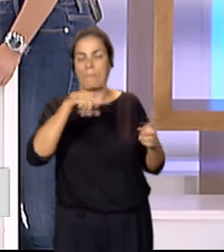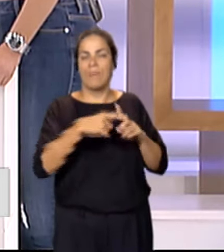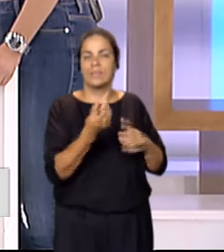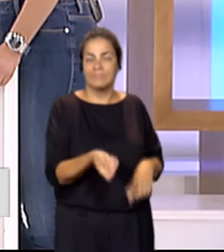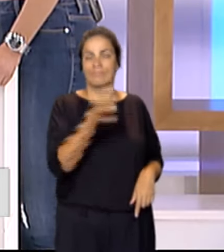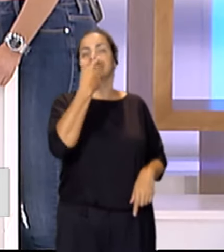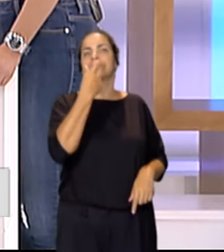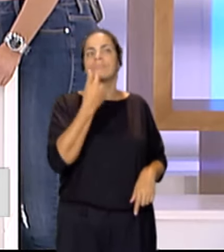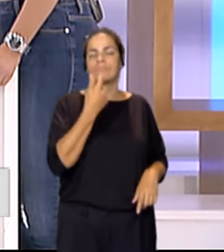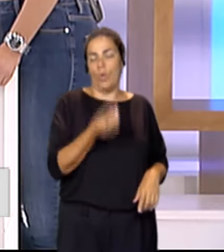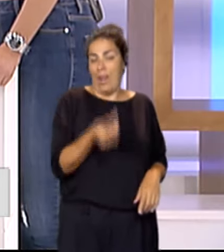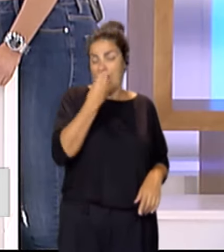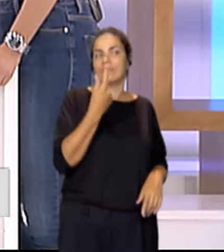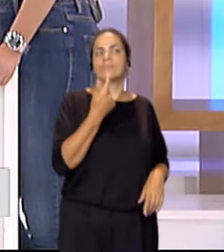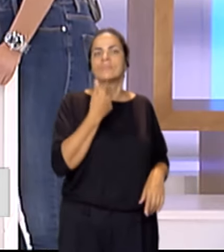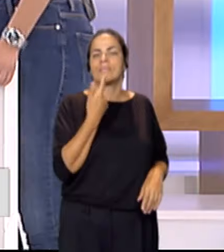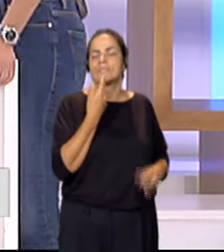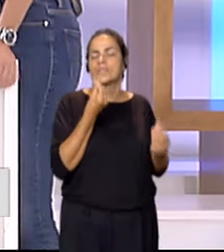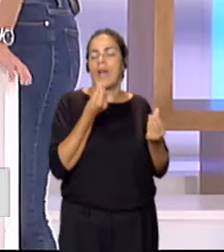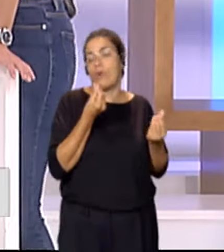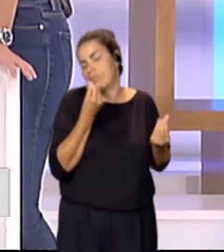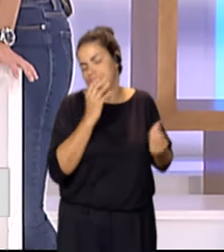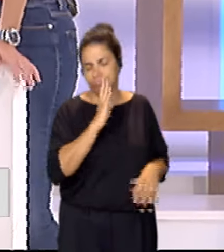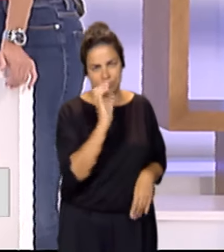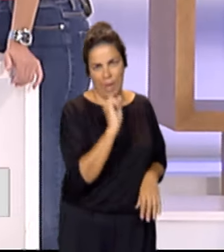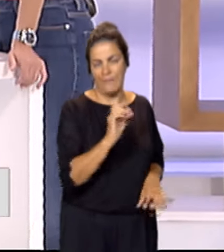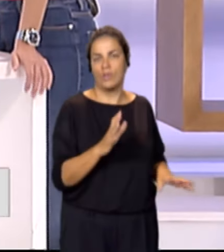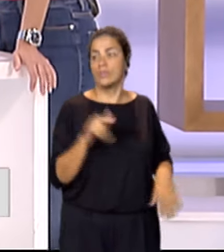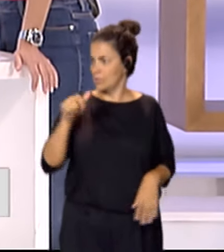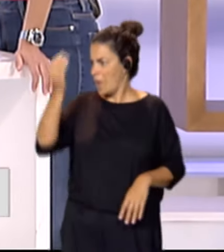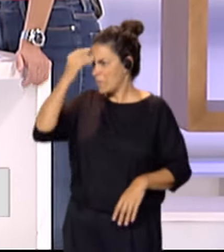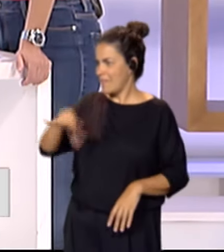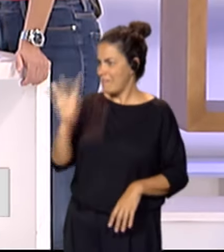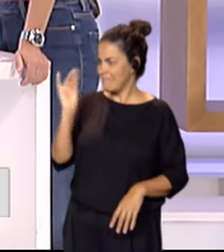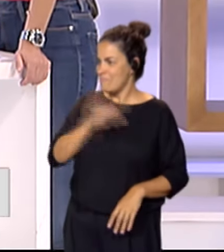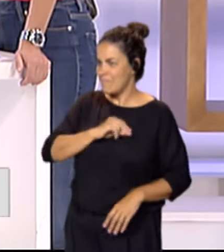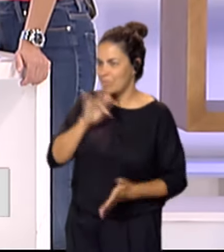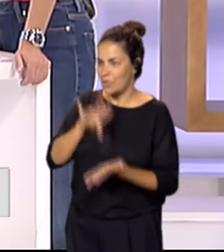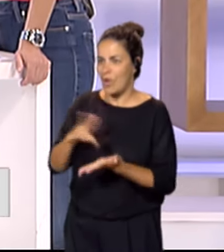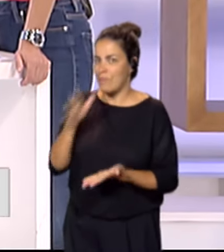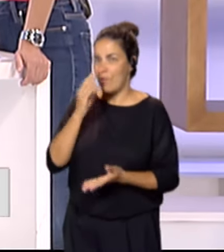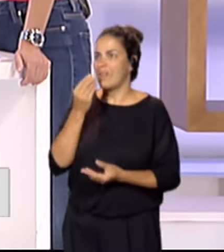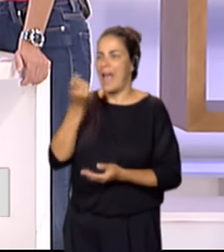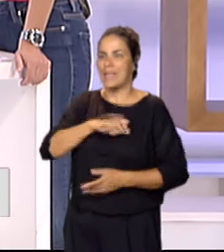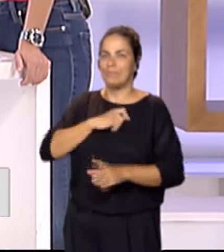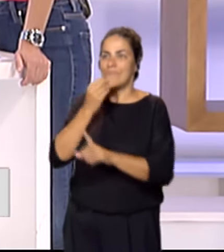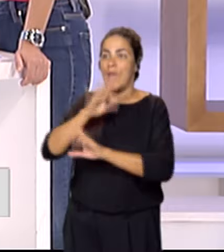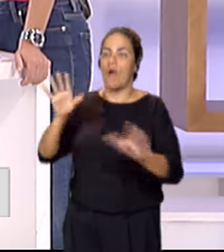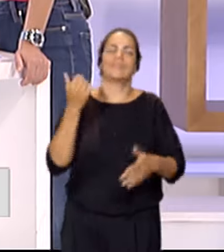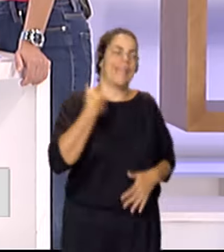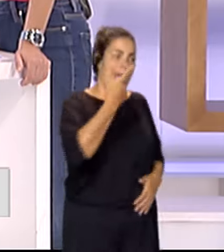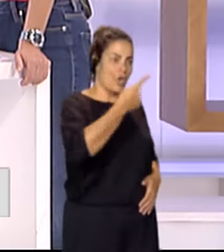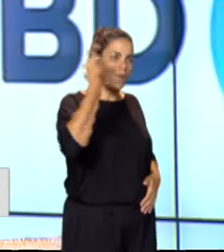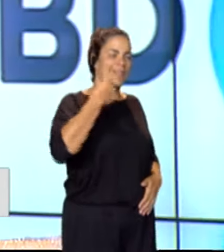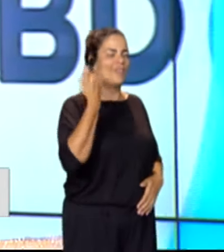en boca es una maravilla. Bueno, y se esperaban ustedes este premio, el mejor de España. Hombre, el año pasado ya ganamos el mejor de